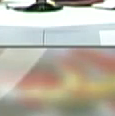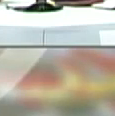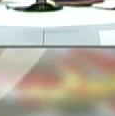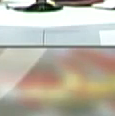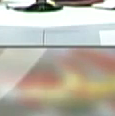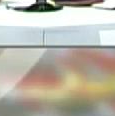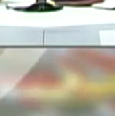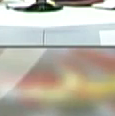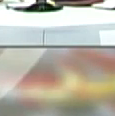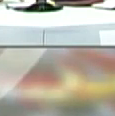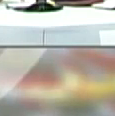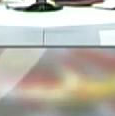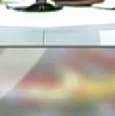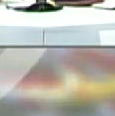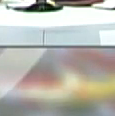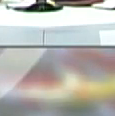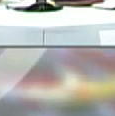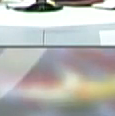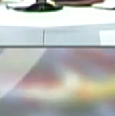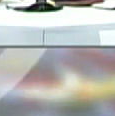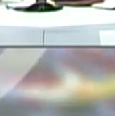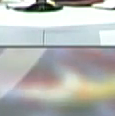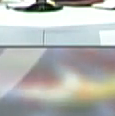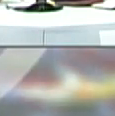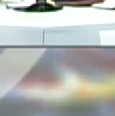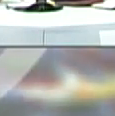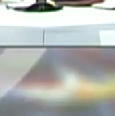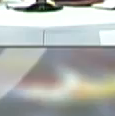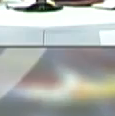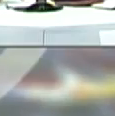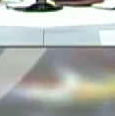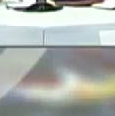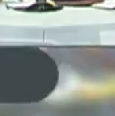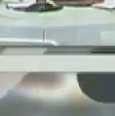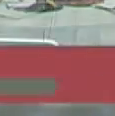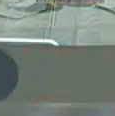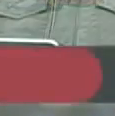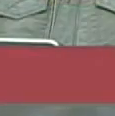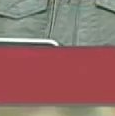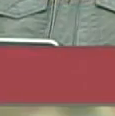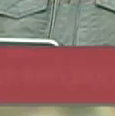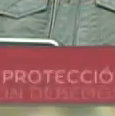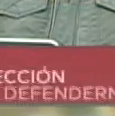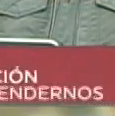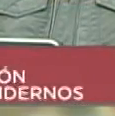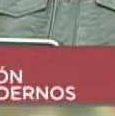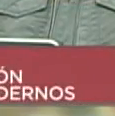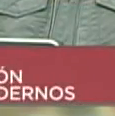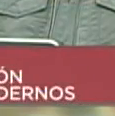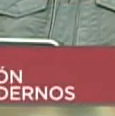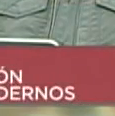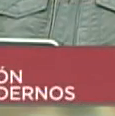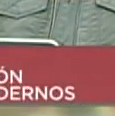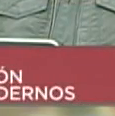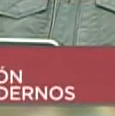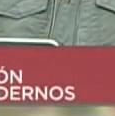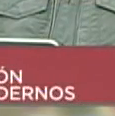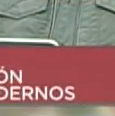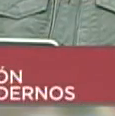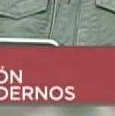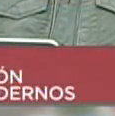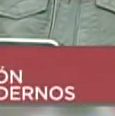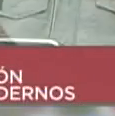atender y la que tenemos que ponerle mucho el ojo para que nadie que esté contagiado con el virus